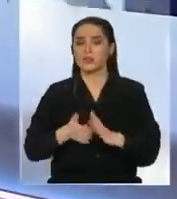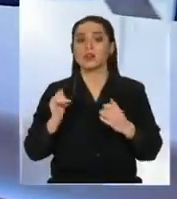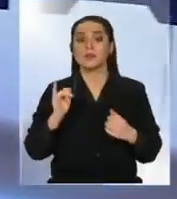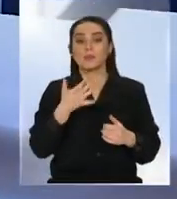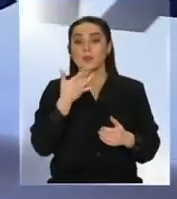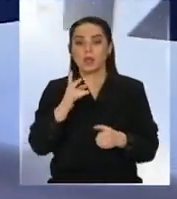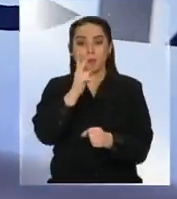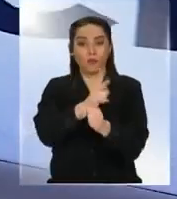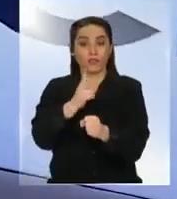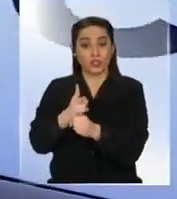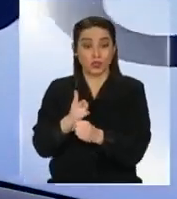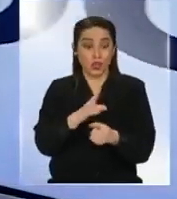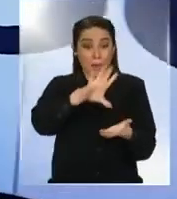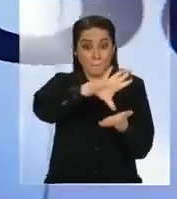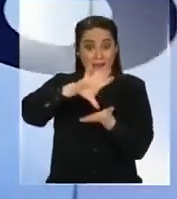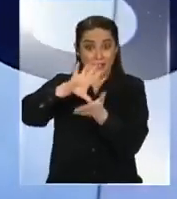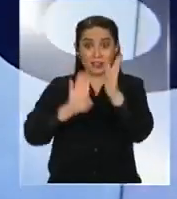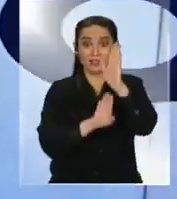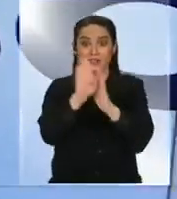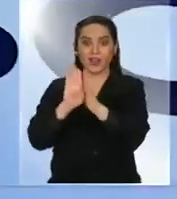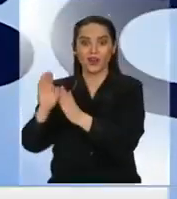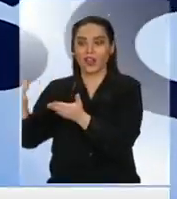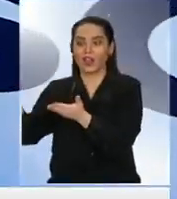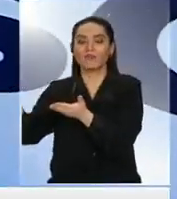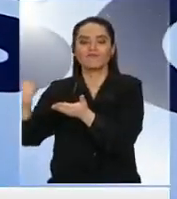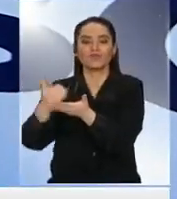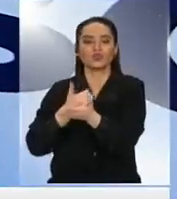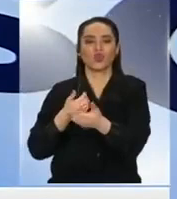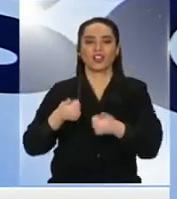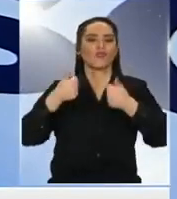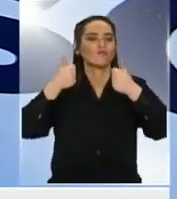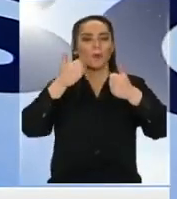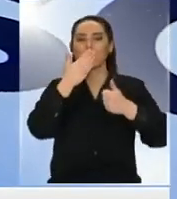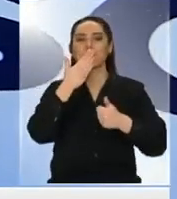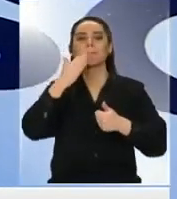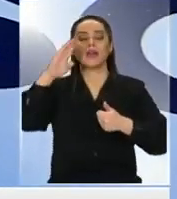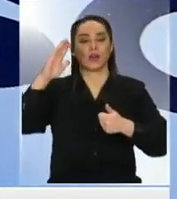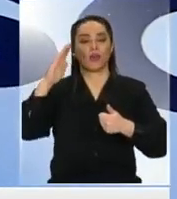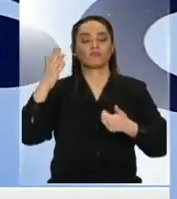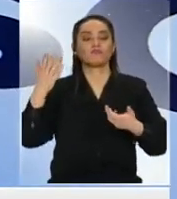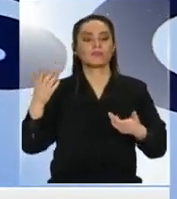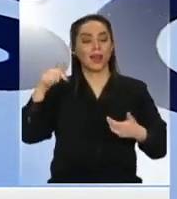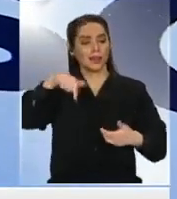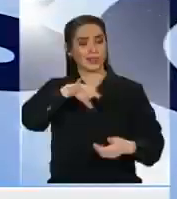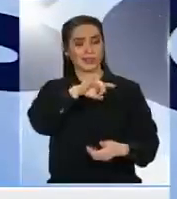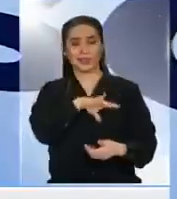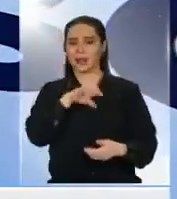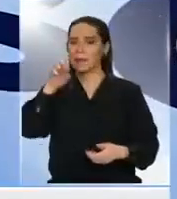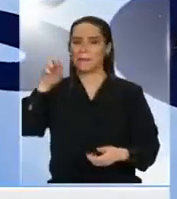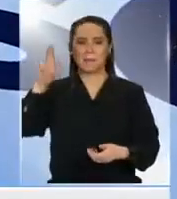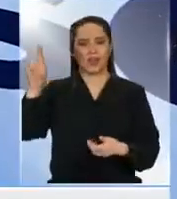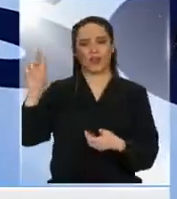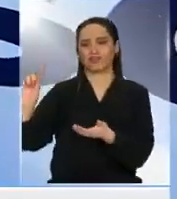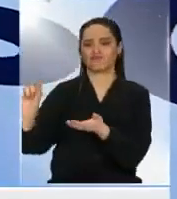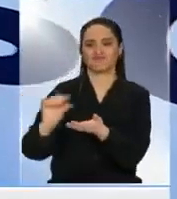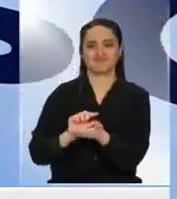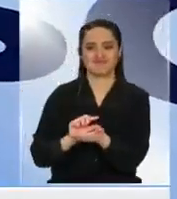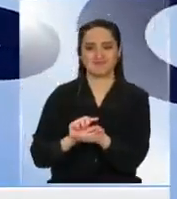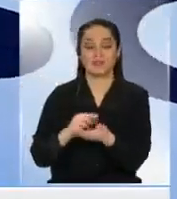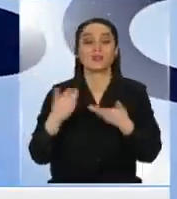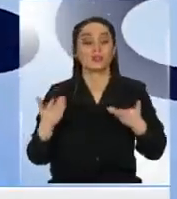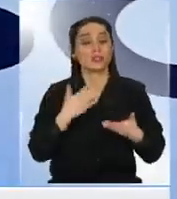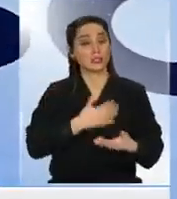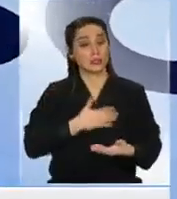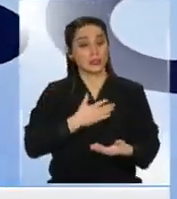profesores son de las profesiones mejor pagadas. En nuestro país una de las peor pagadas y eso es un cambio fundamental que hay que hacer si es que queremos tener